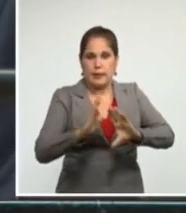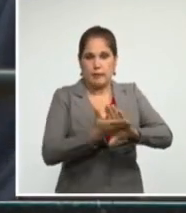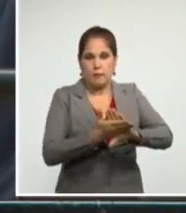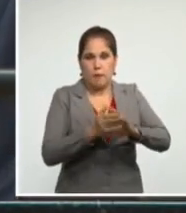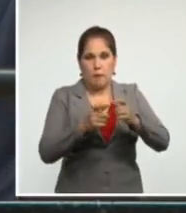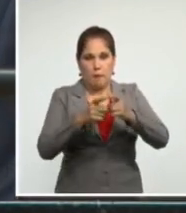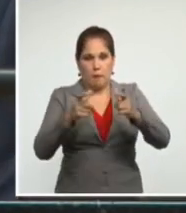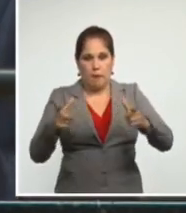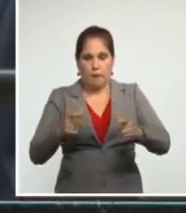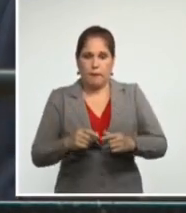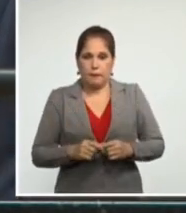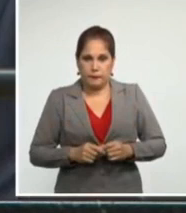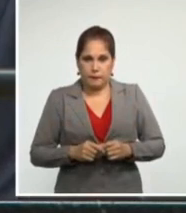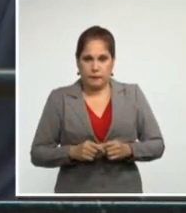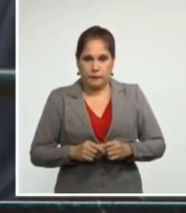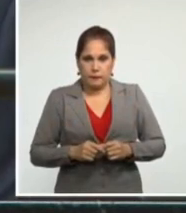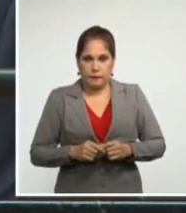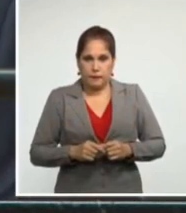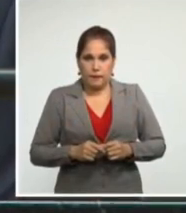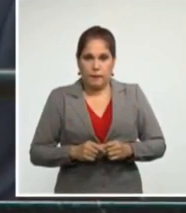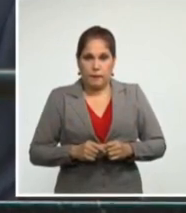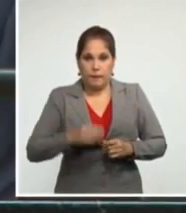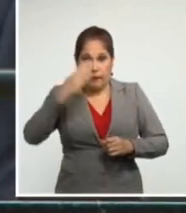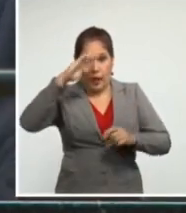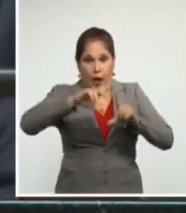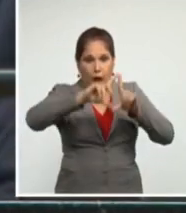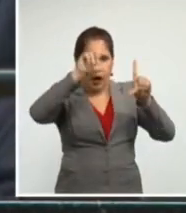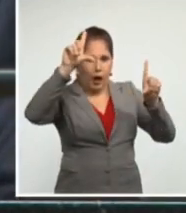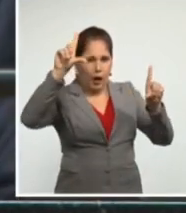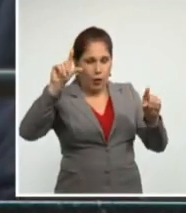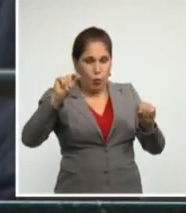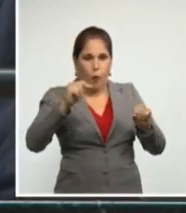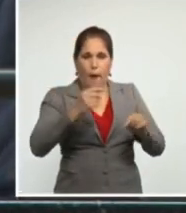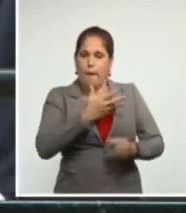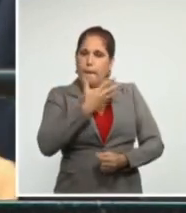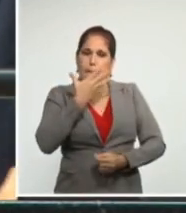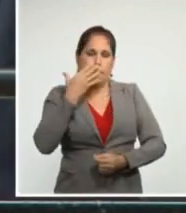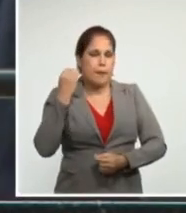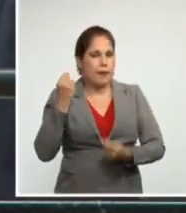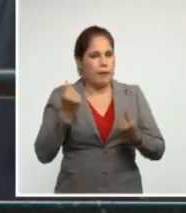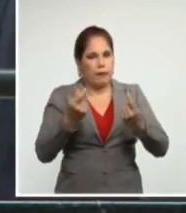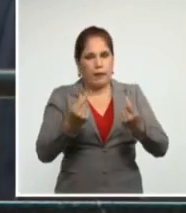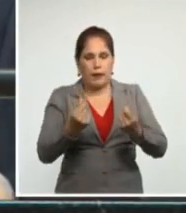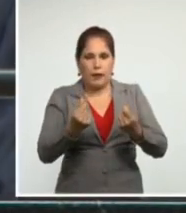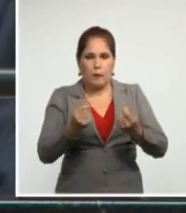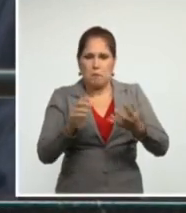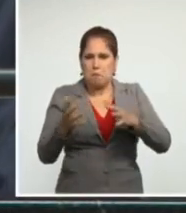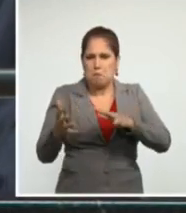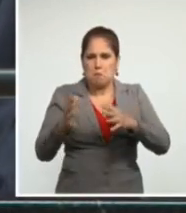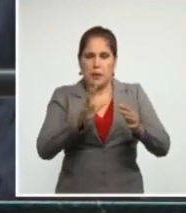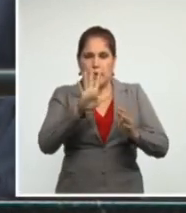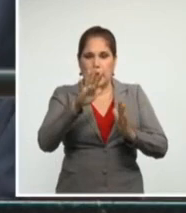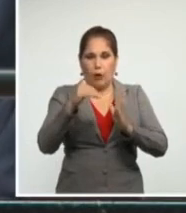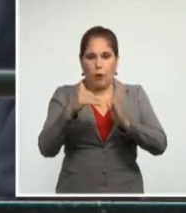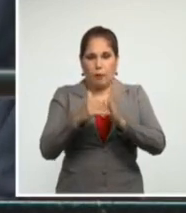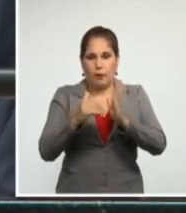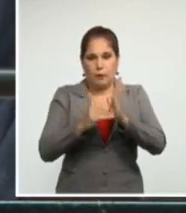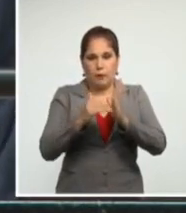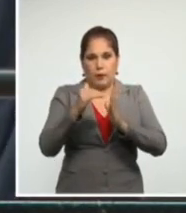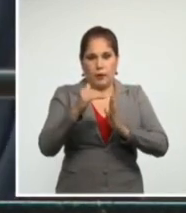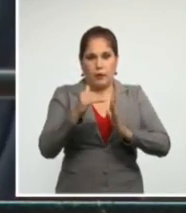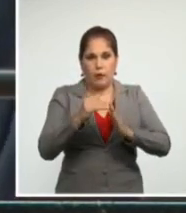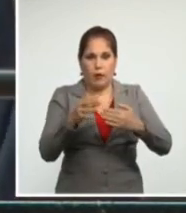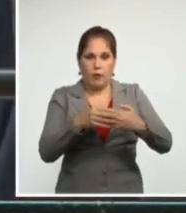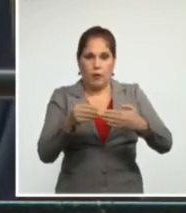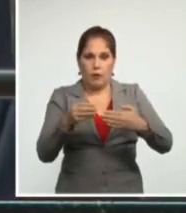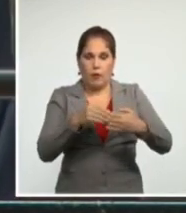y provocó al país pérdidas por alrededor de 5 mil millones de